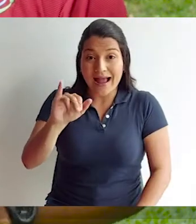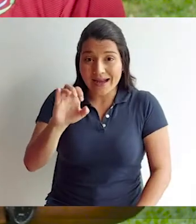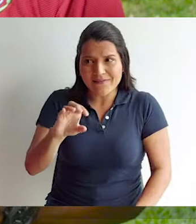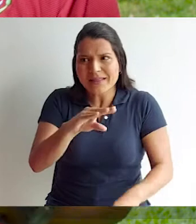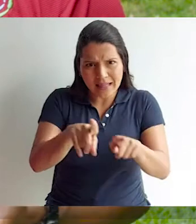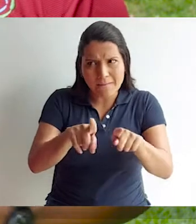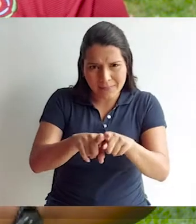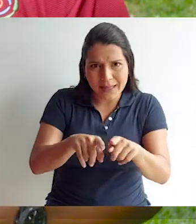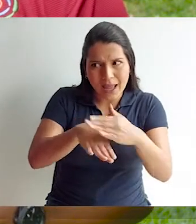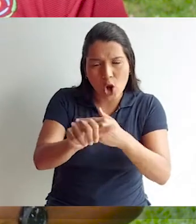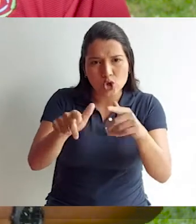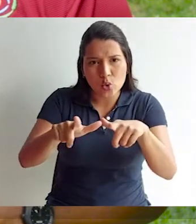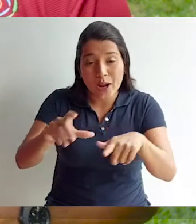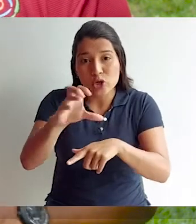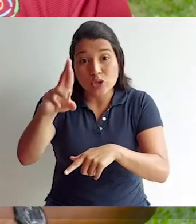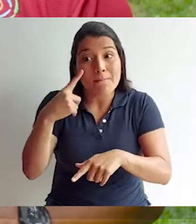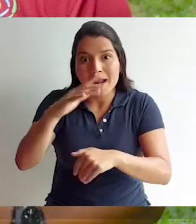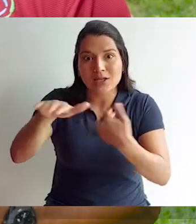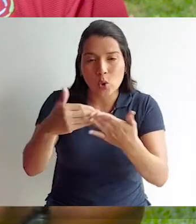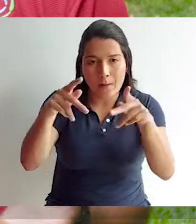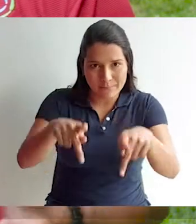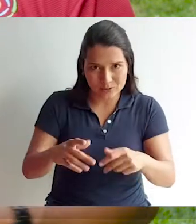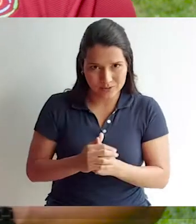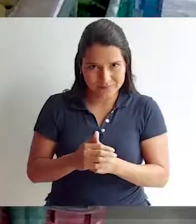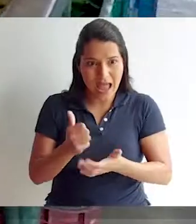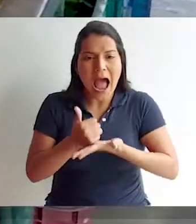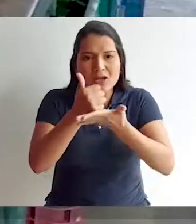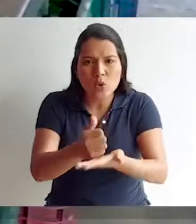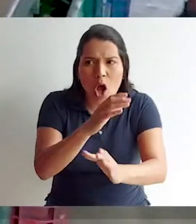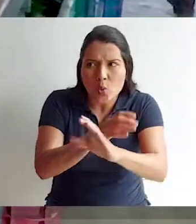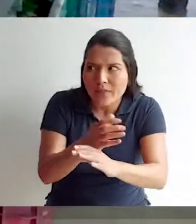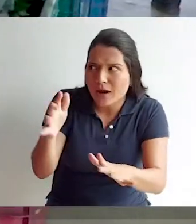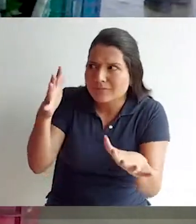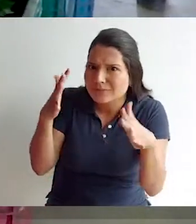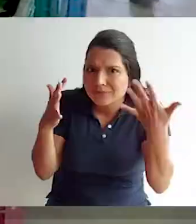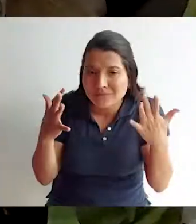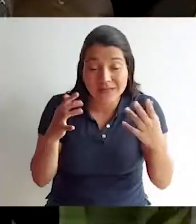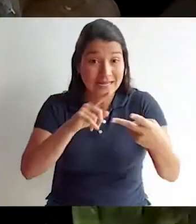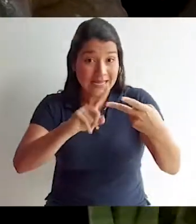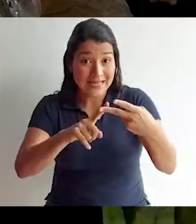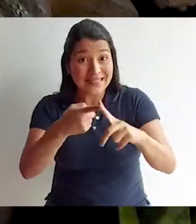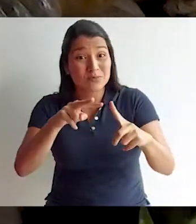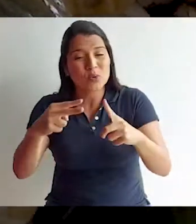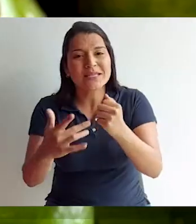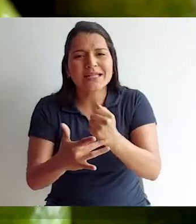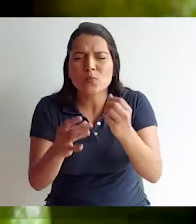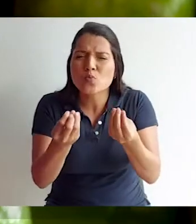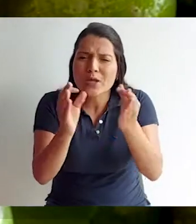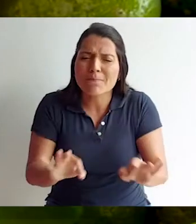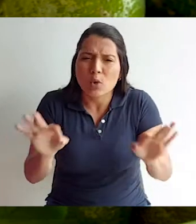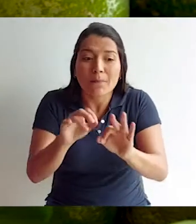y de otras zonas del país para que estén disponibles para todas las personas. Ayuda a mantener la biodiversidad a nivel técnico, es